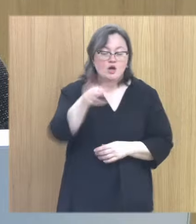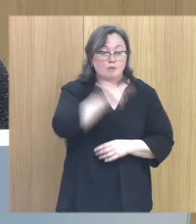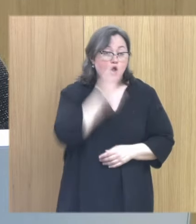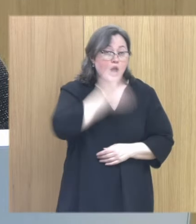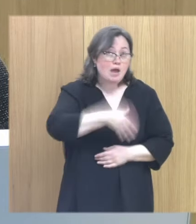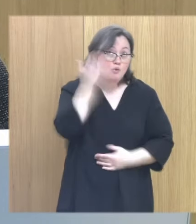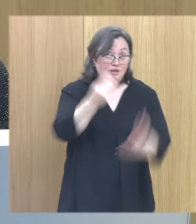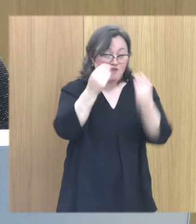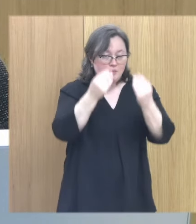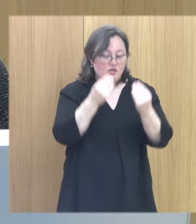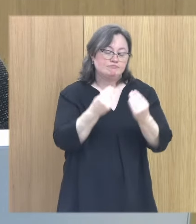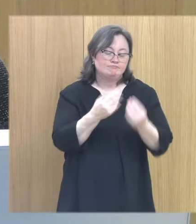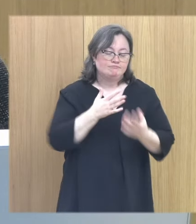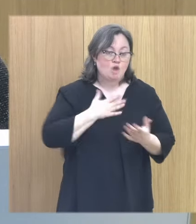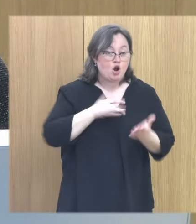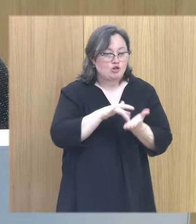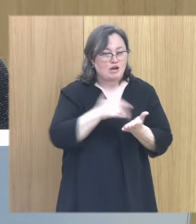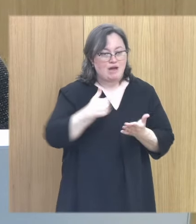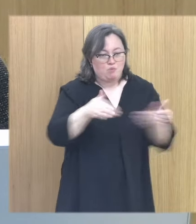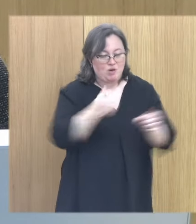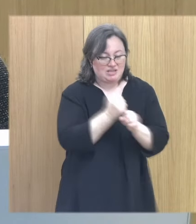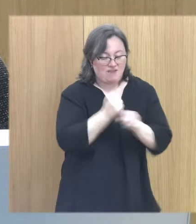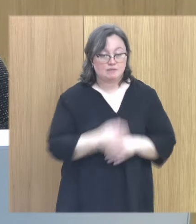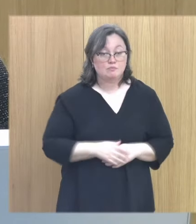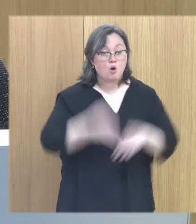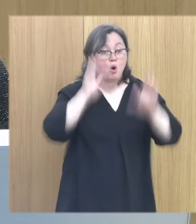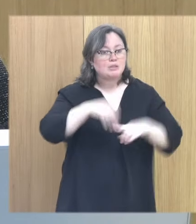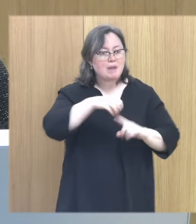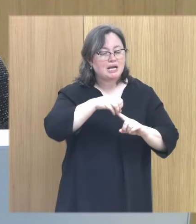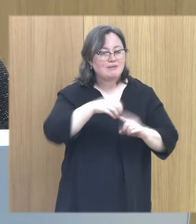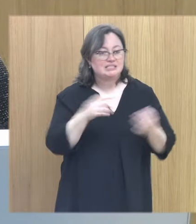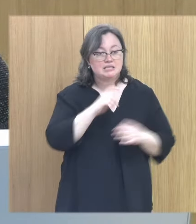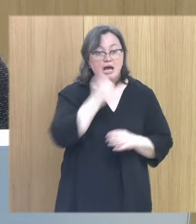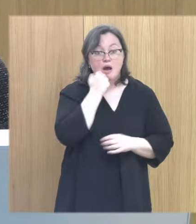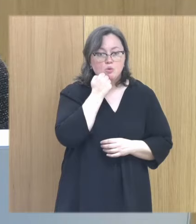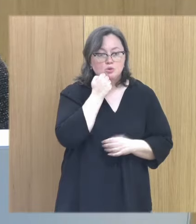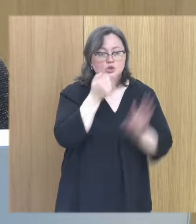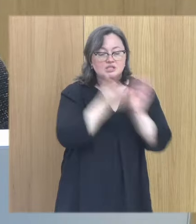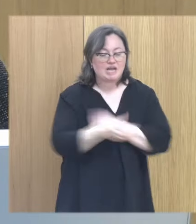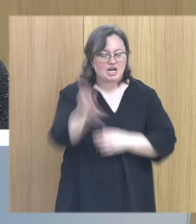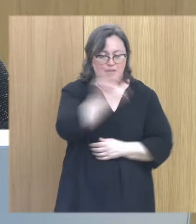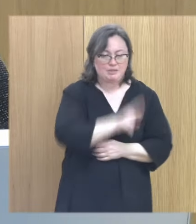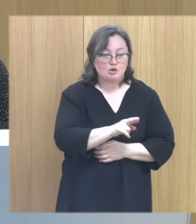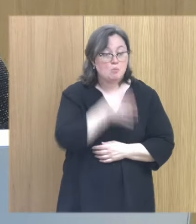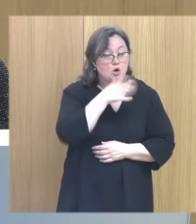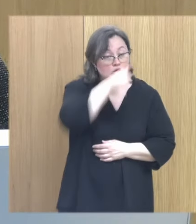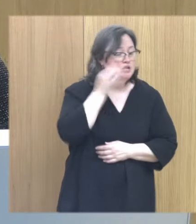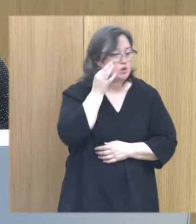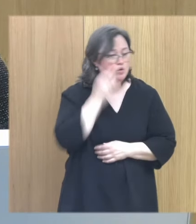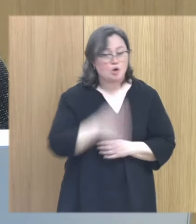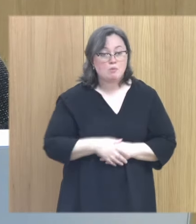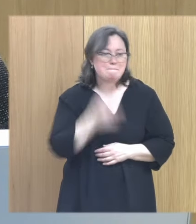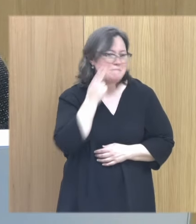gustado que alguien me explicara cuando empecé a trabajar. Y la última clave es que el abuso no es una cuestión, vuelvo a decir, de sexo. Es una cuestión